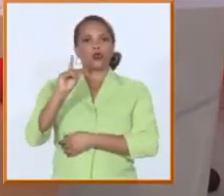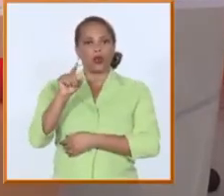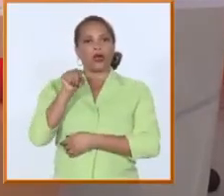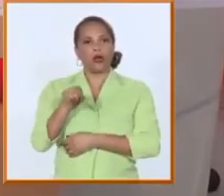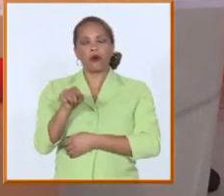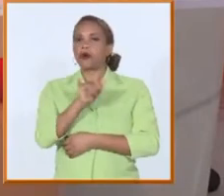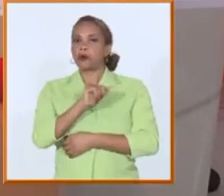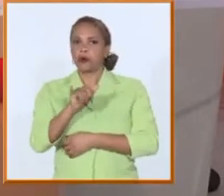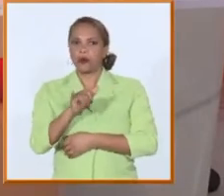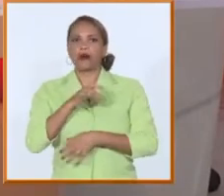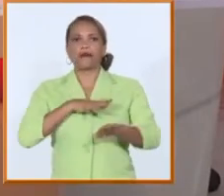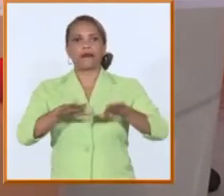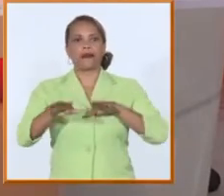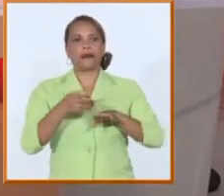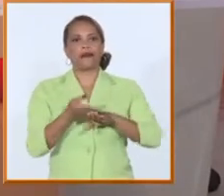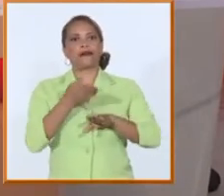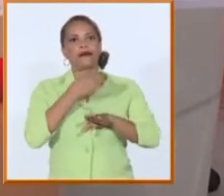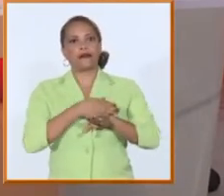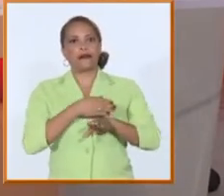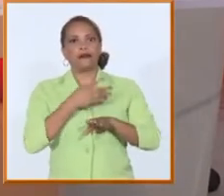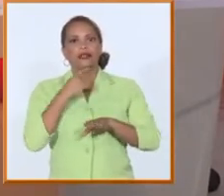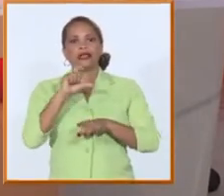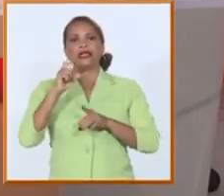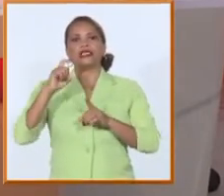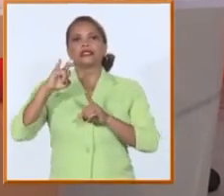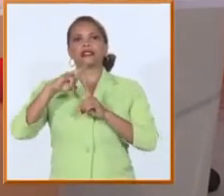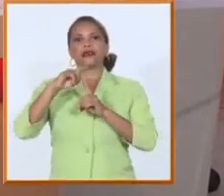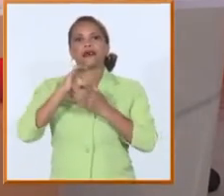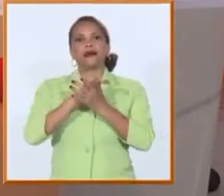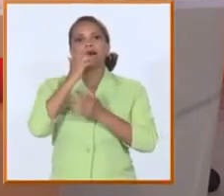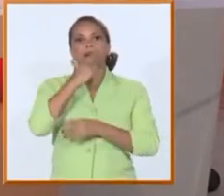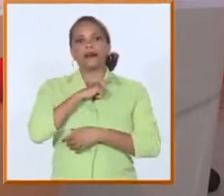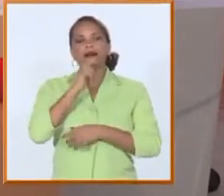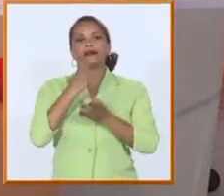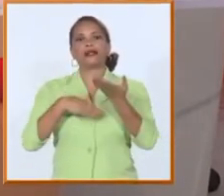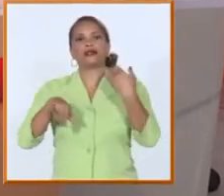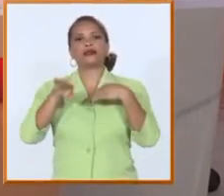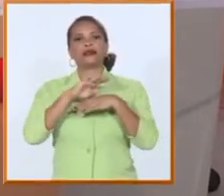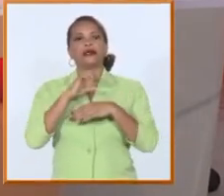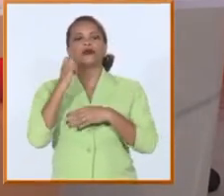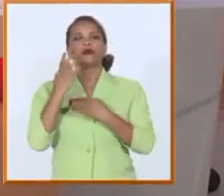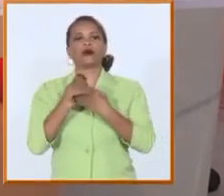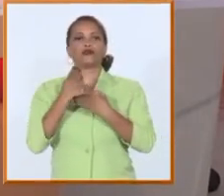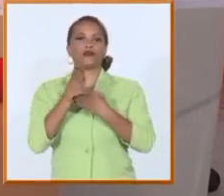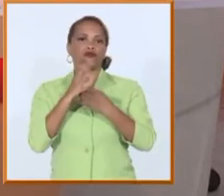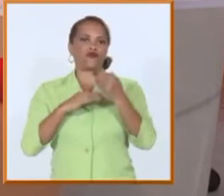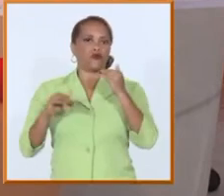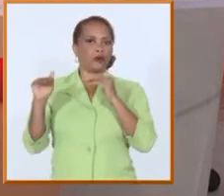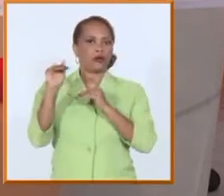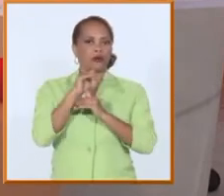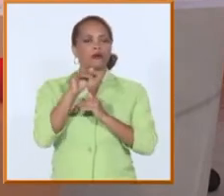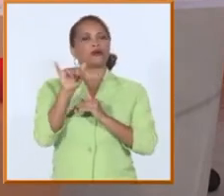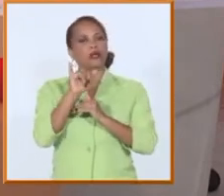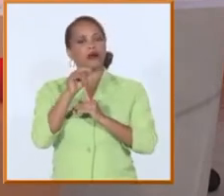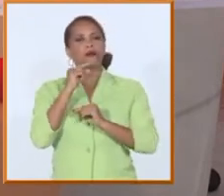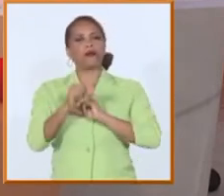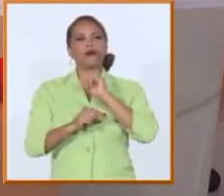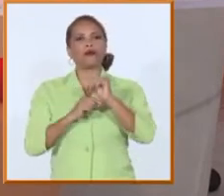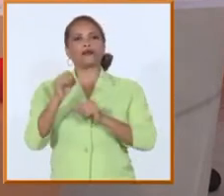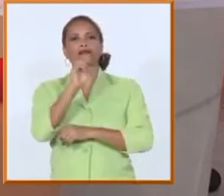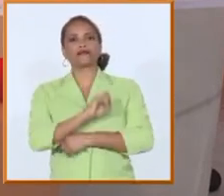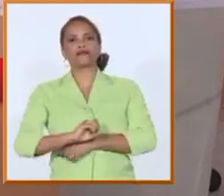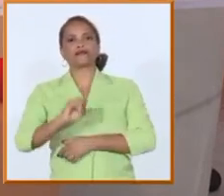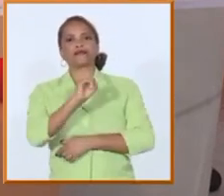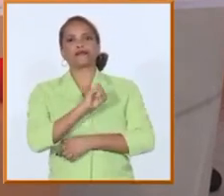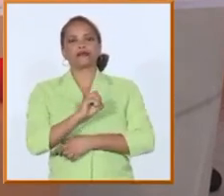le corresponden en este caso el SIGMA el Ministerio de Educación Superior y otros y eso lo estamos organizando teniendo en cuenta muchísimos aspectos no solo